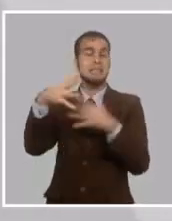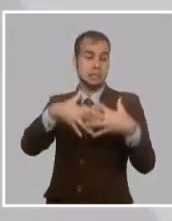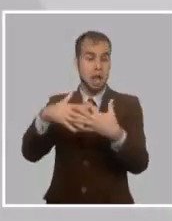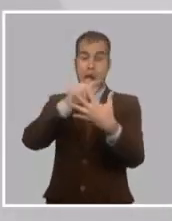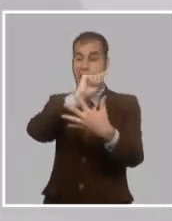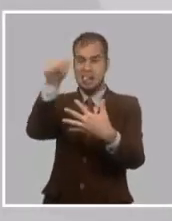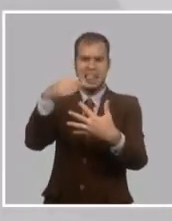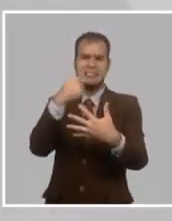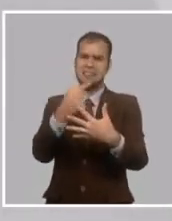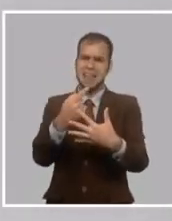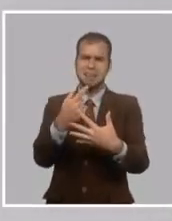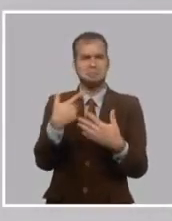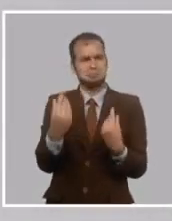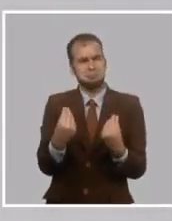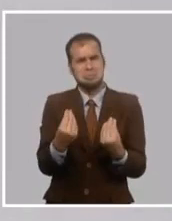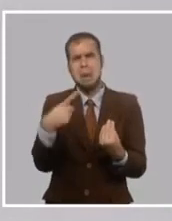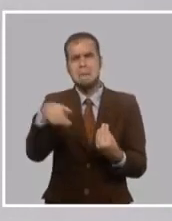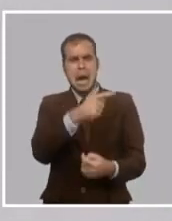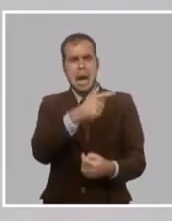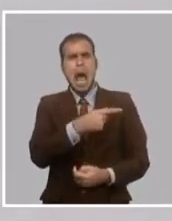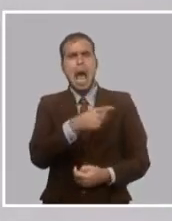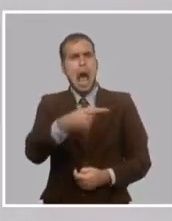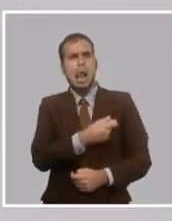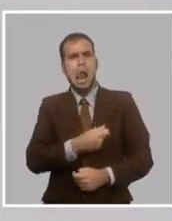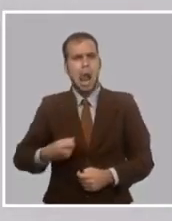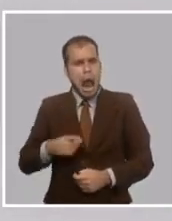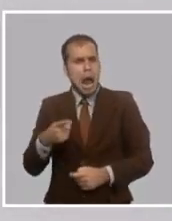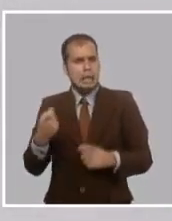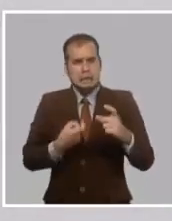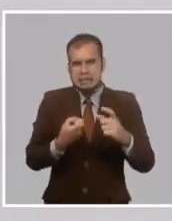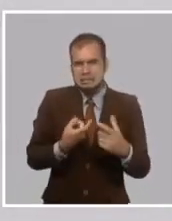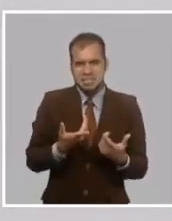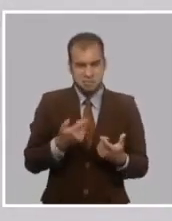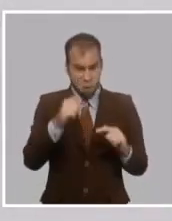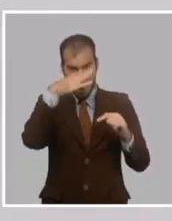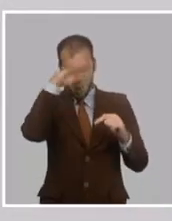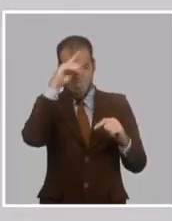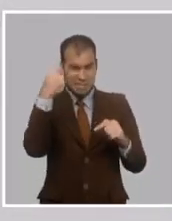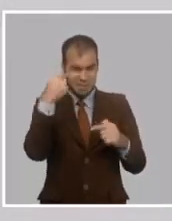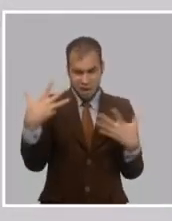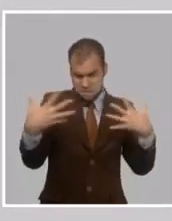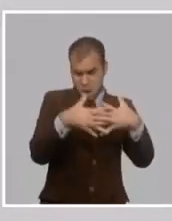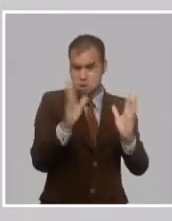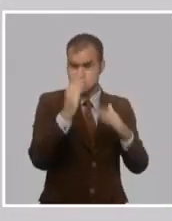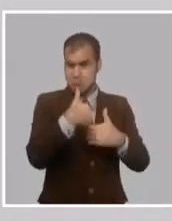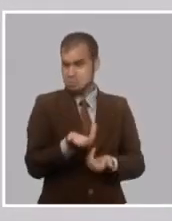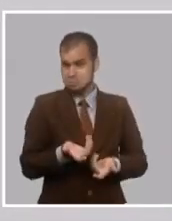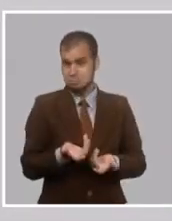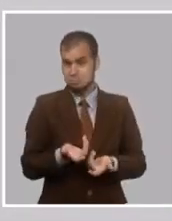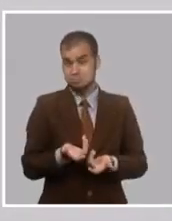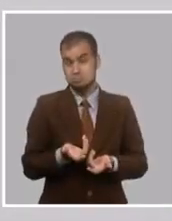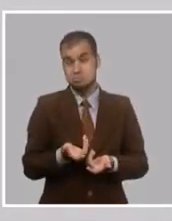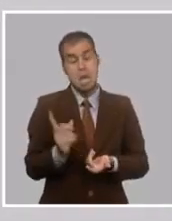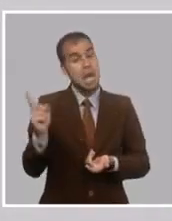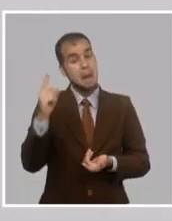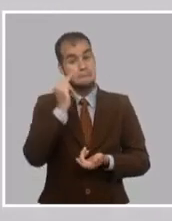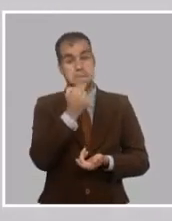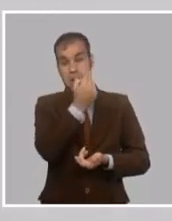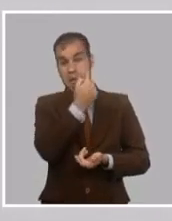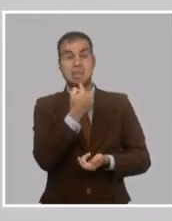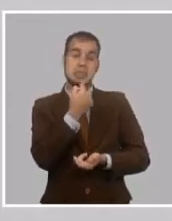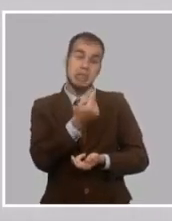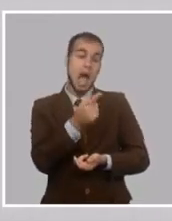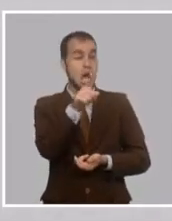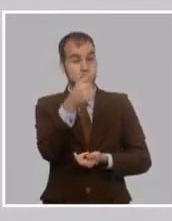sentido que él se sacrificara para la guerra, porque no había atmósfera de revolución en Cuba. Y aquí él le dice, esa es diferencia entre usted y yo, joven. Usted ve el